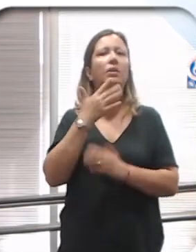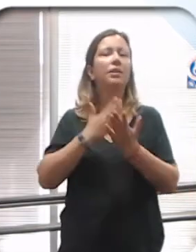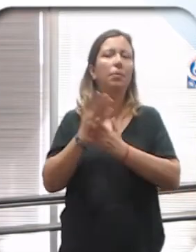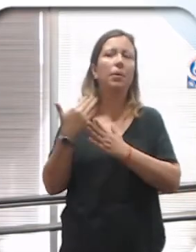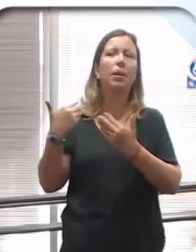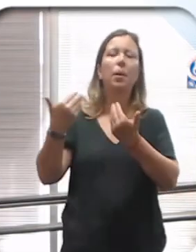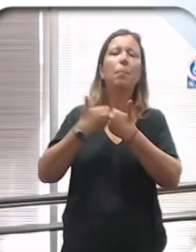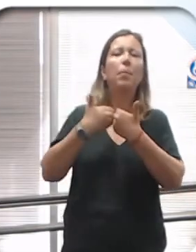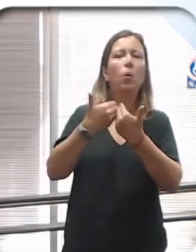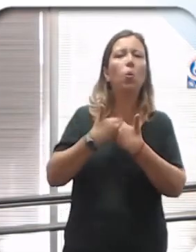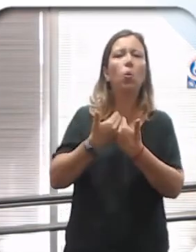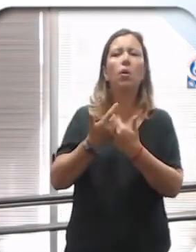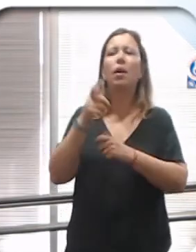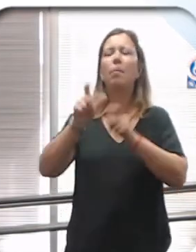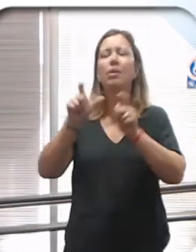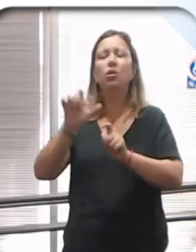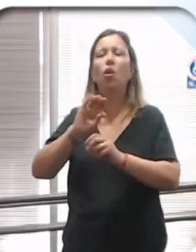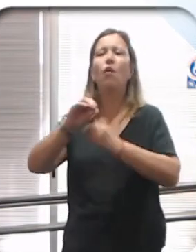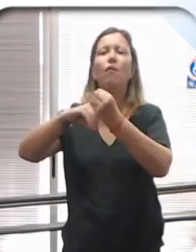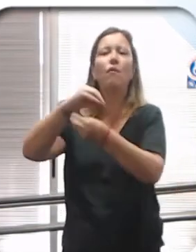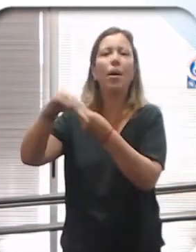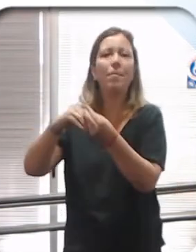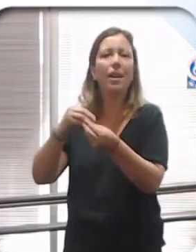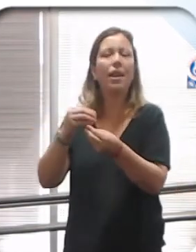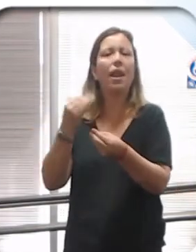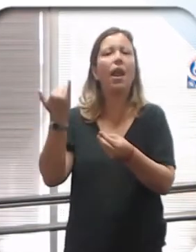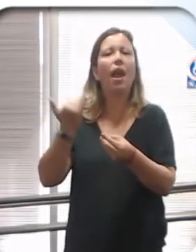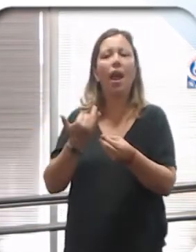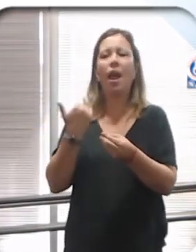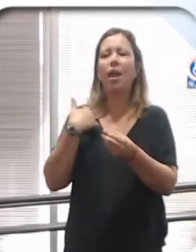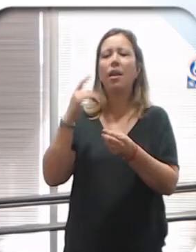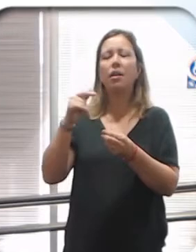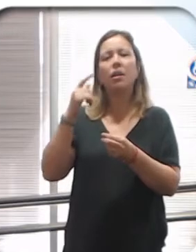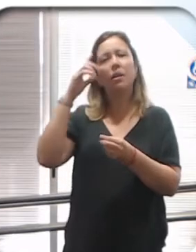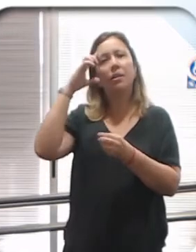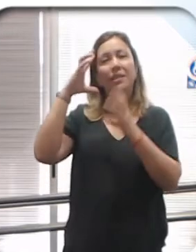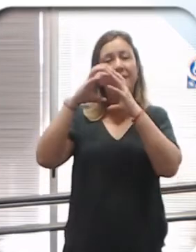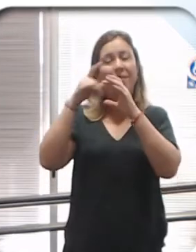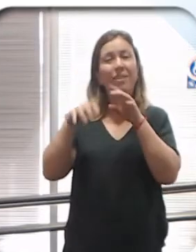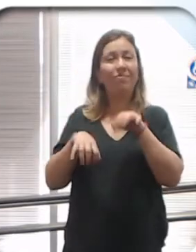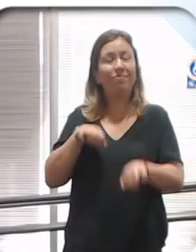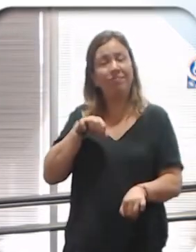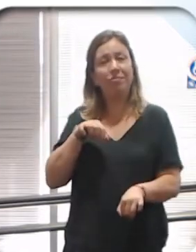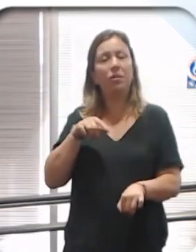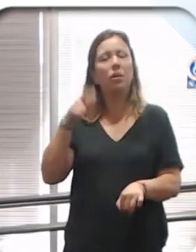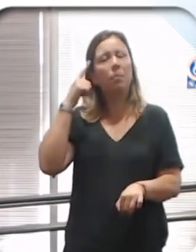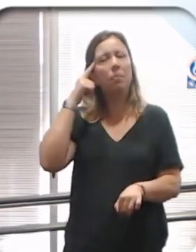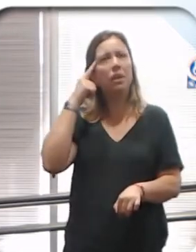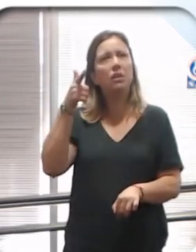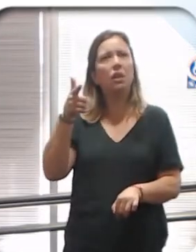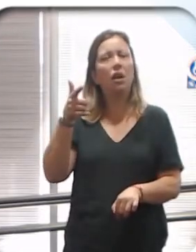consulta con las personas o los familiares de las personas que tienen parálisis cerebral, en que ellos escuchan,